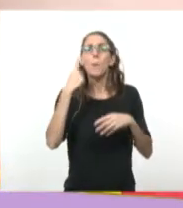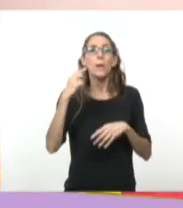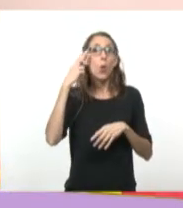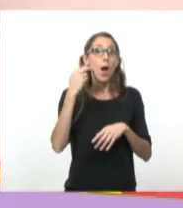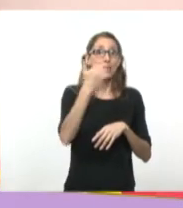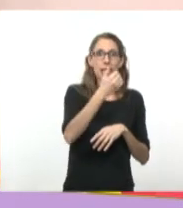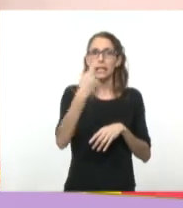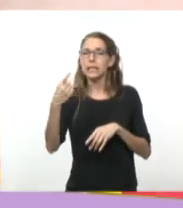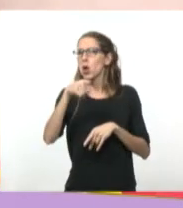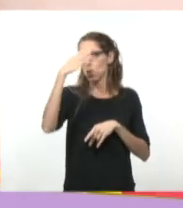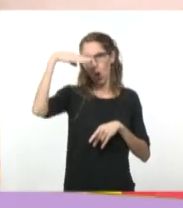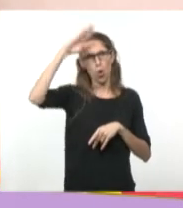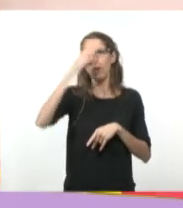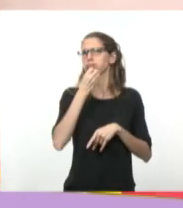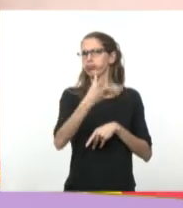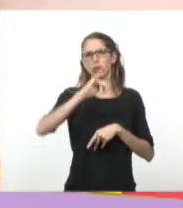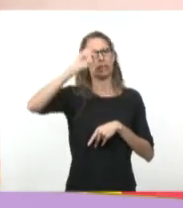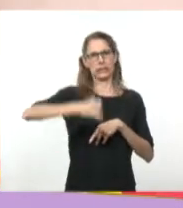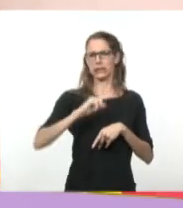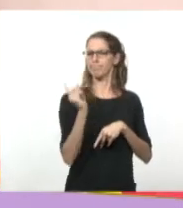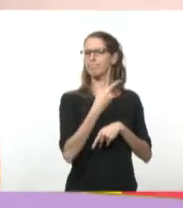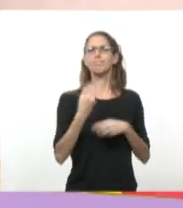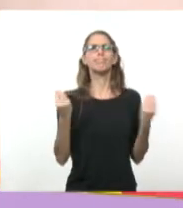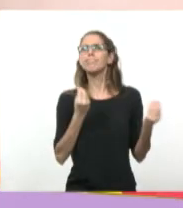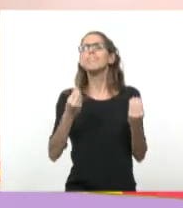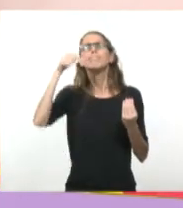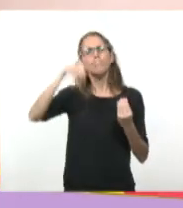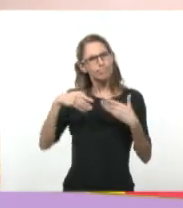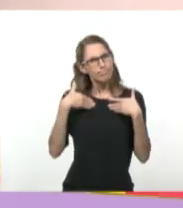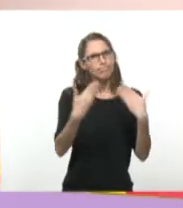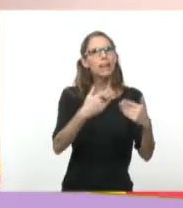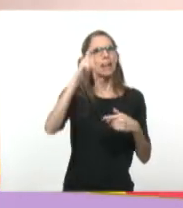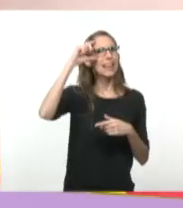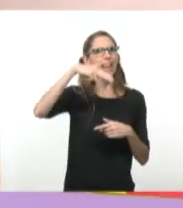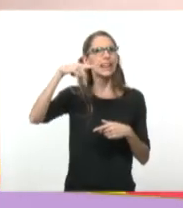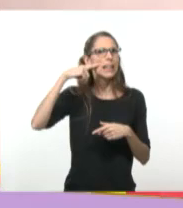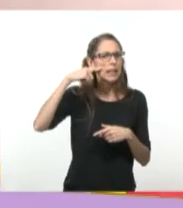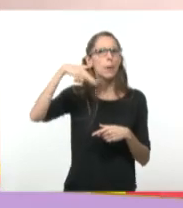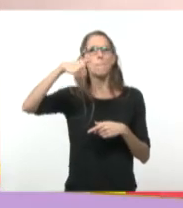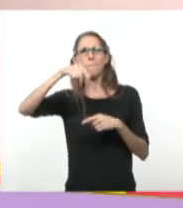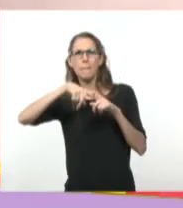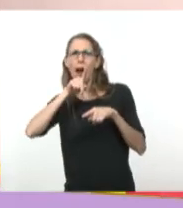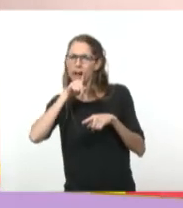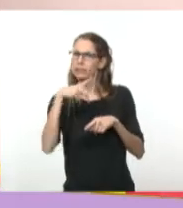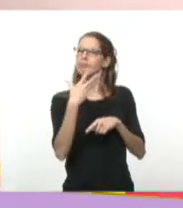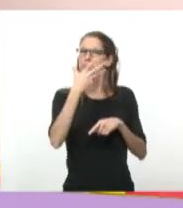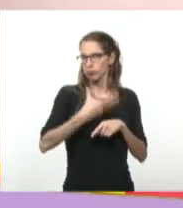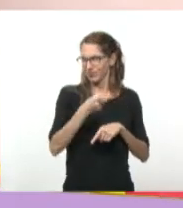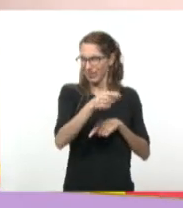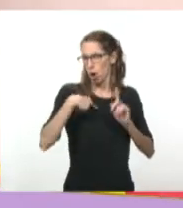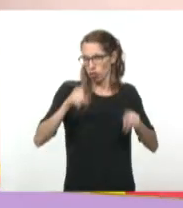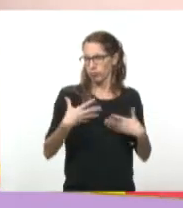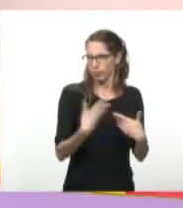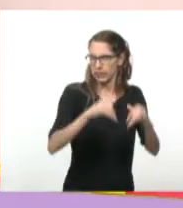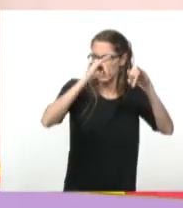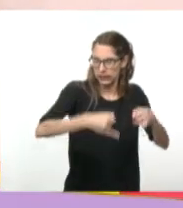dice abiertamente que se transforma en una revolución marxista-leninista, y en 1962 vamos a encontrarnos con